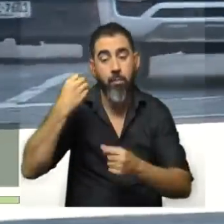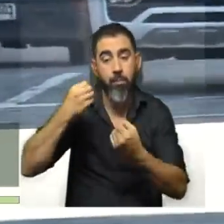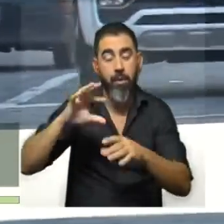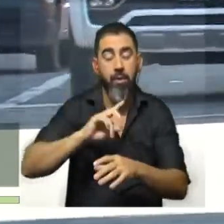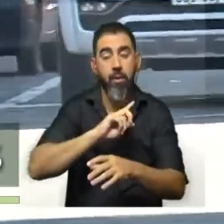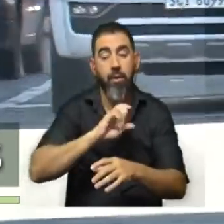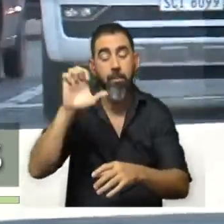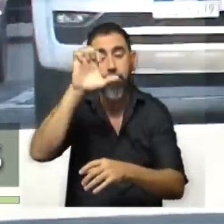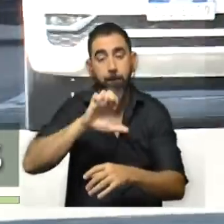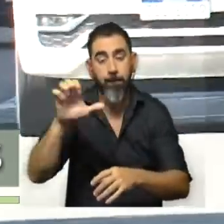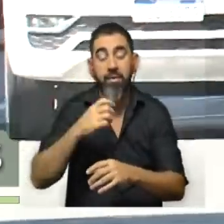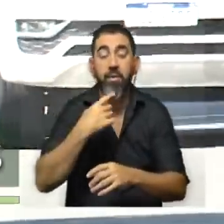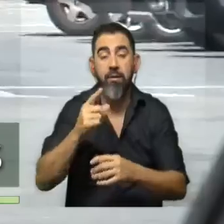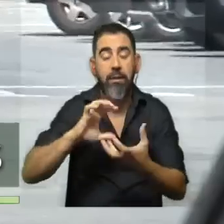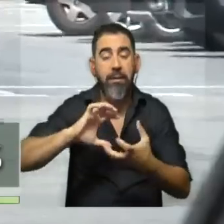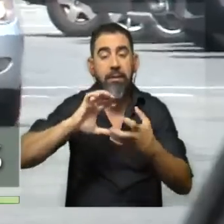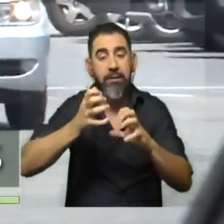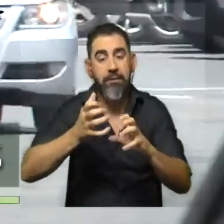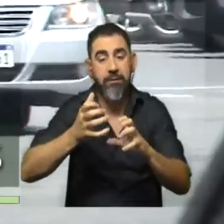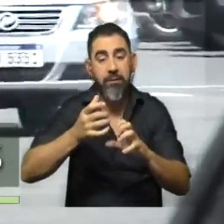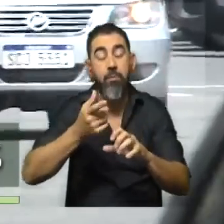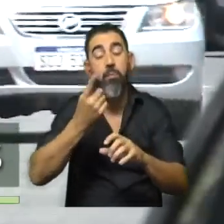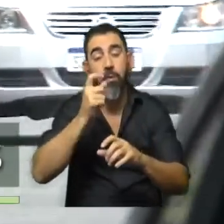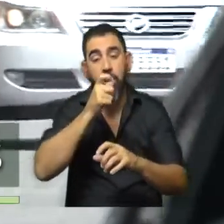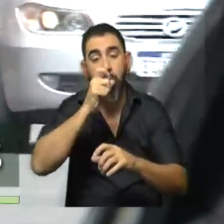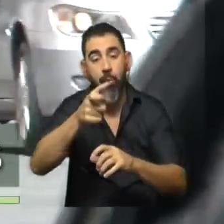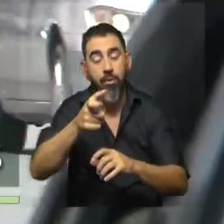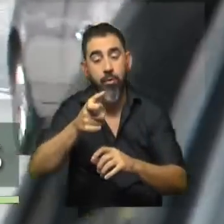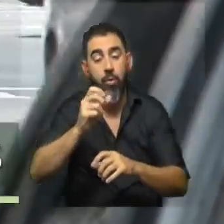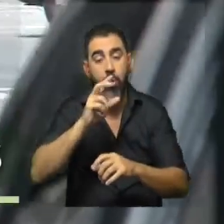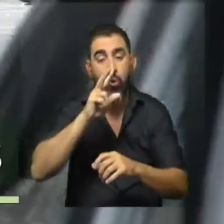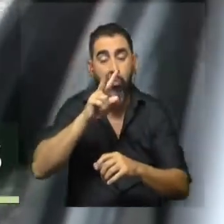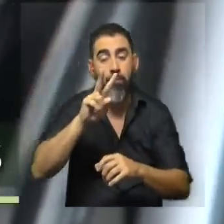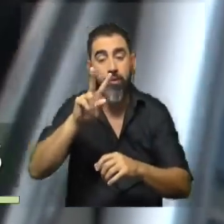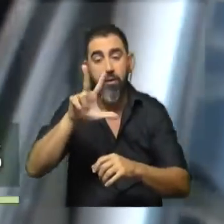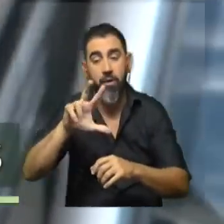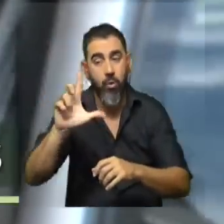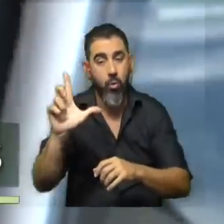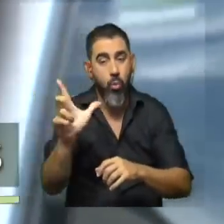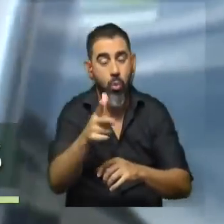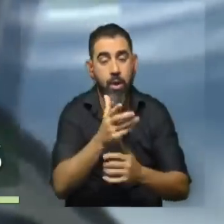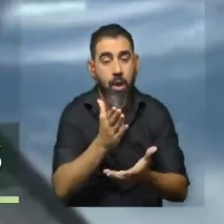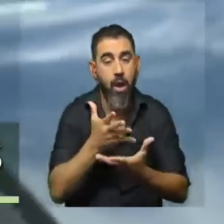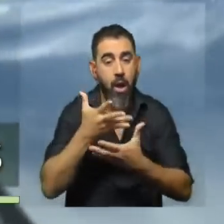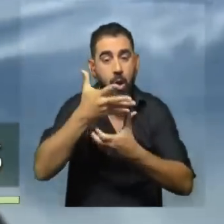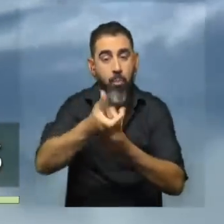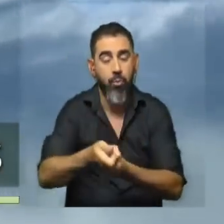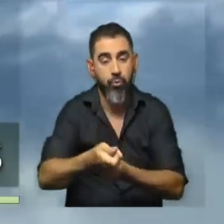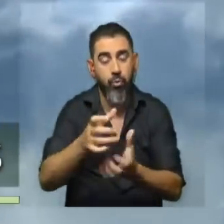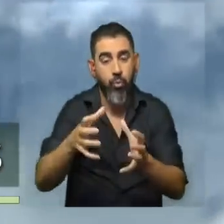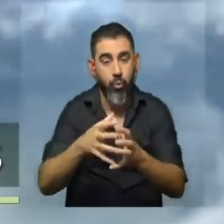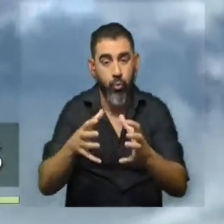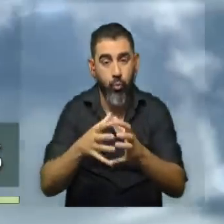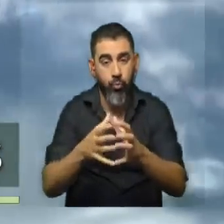de las empresas que han sostenido la crisis. Ese justifica en que para 2023 no existirán asistencias extraordinarias al sector.